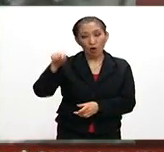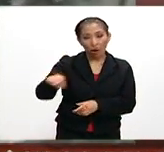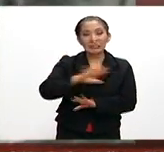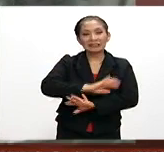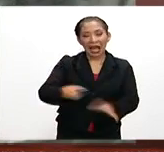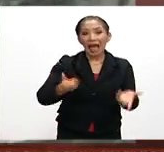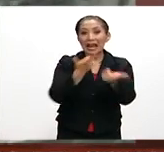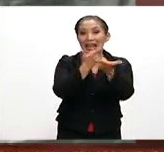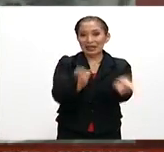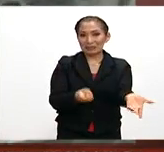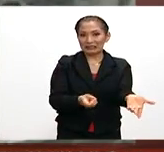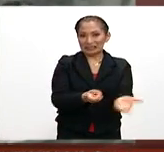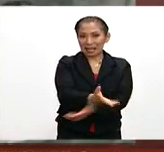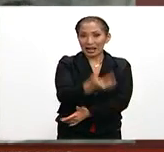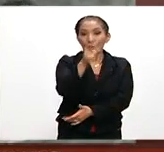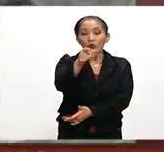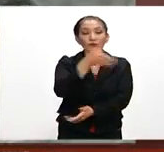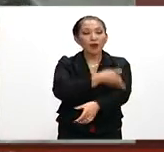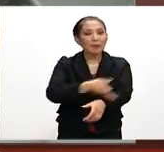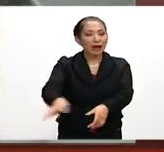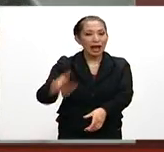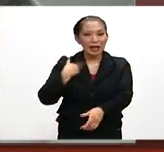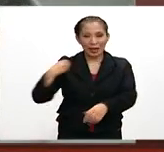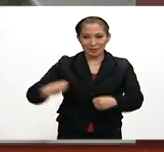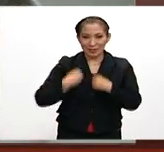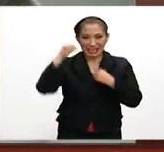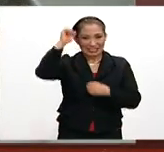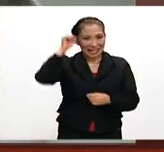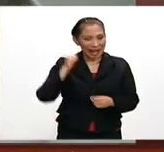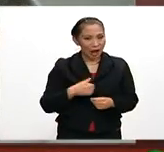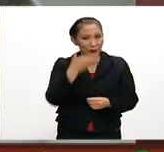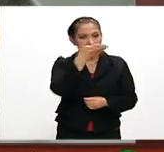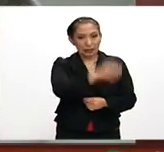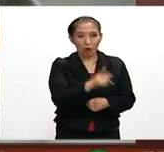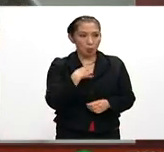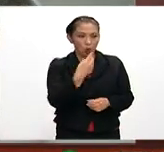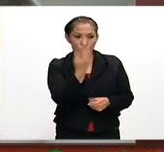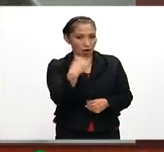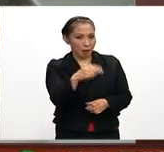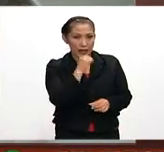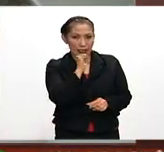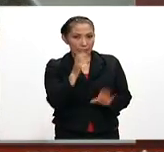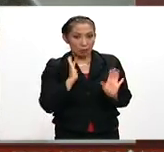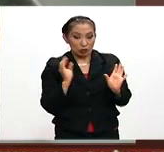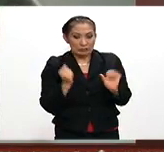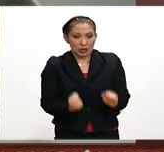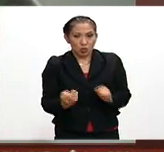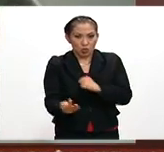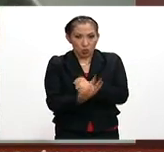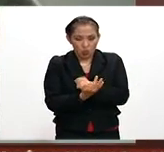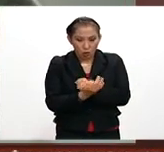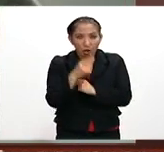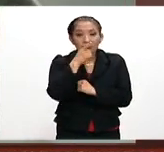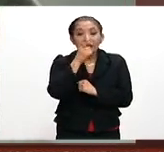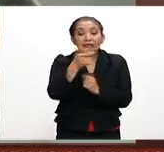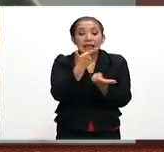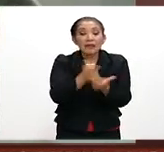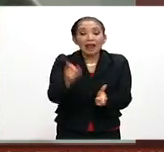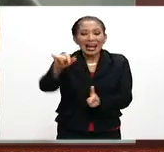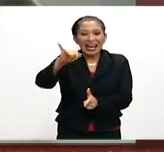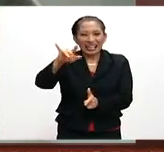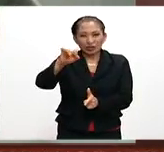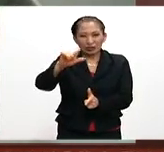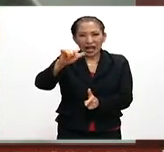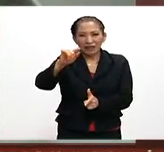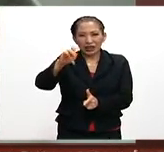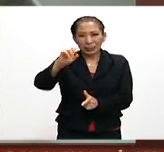ya fue liberado. Un familiar que reside en Sinaloa y quien pidió no ser identificado por motivos de seguridad dijo que la liberación de Jesús